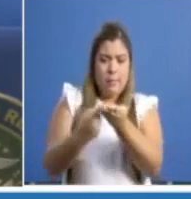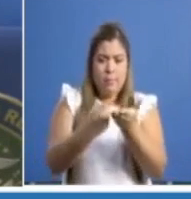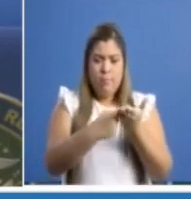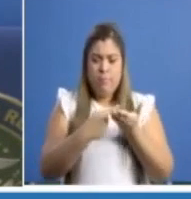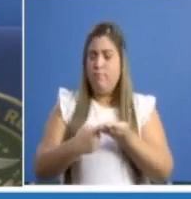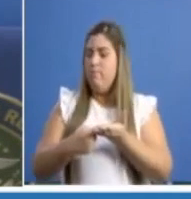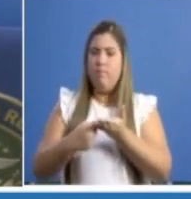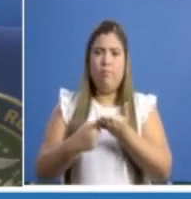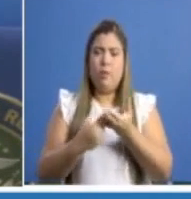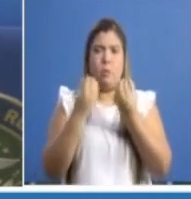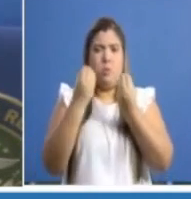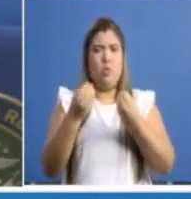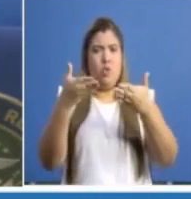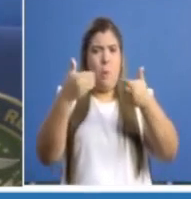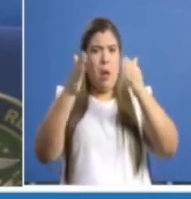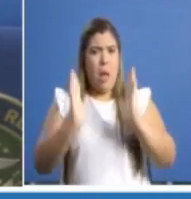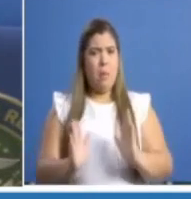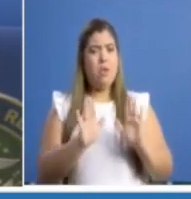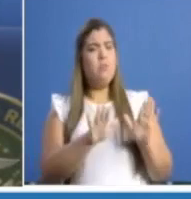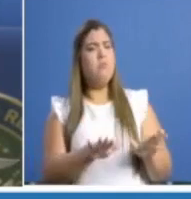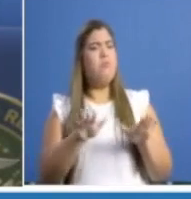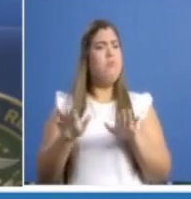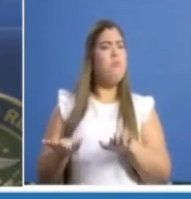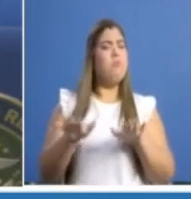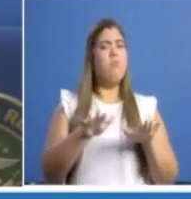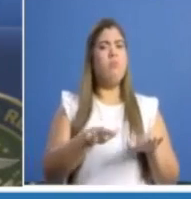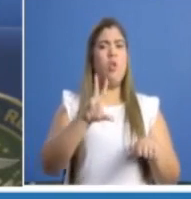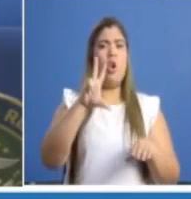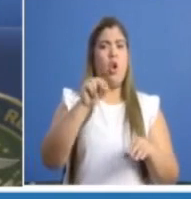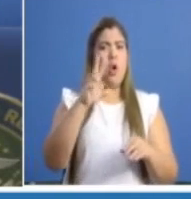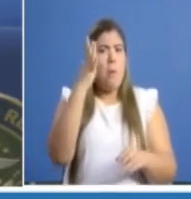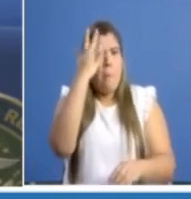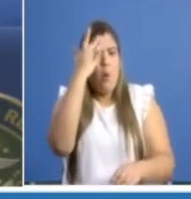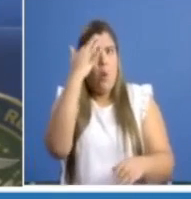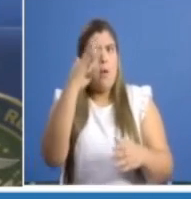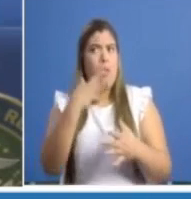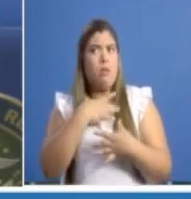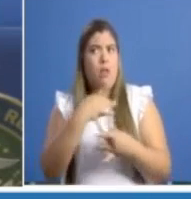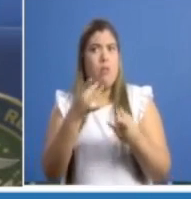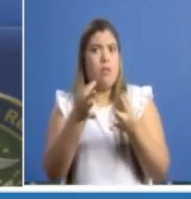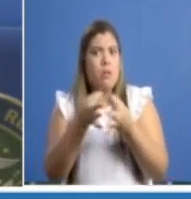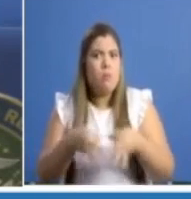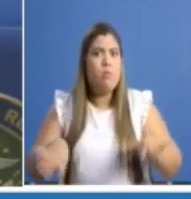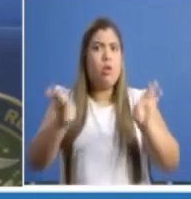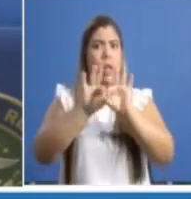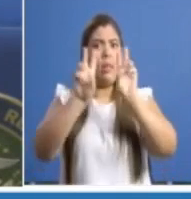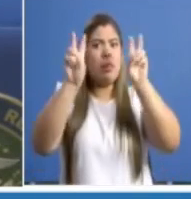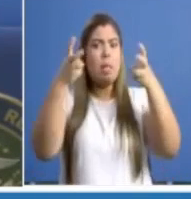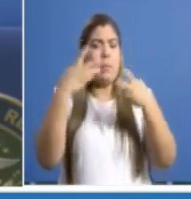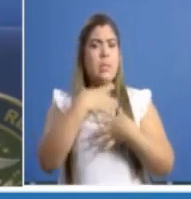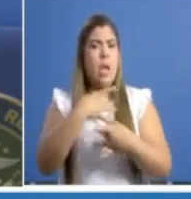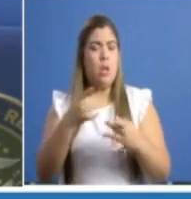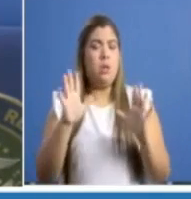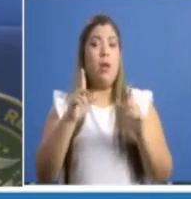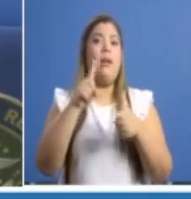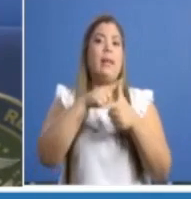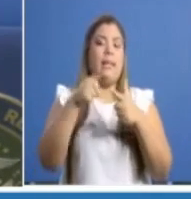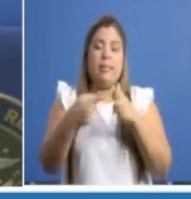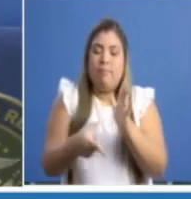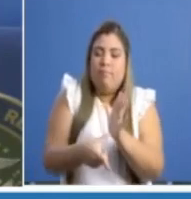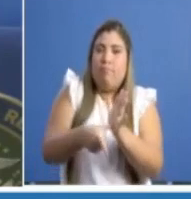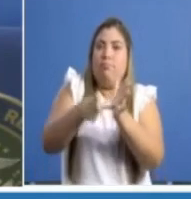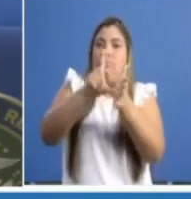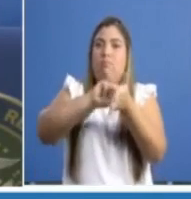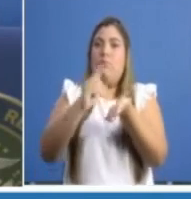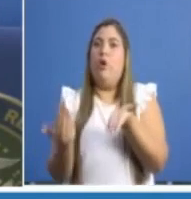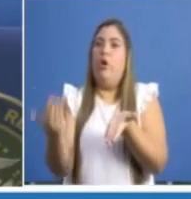este sábado 6 de junio, luego de una reunión sostenida por la Ministra de Salud, Rosario Turner, y